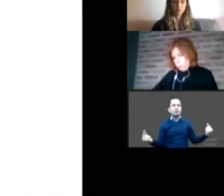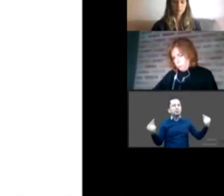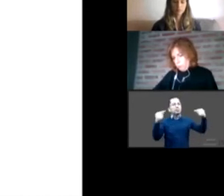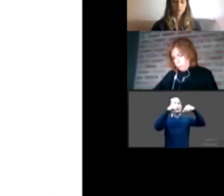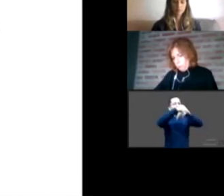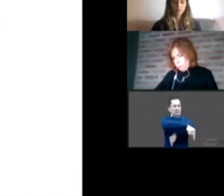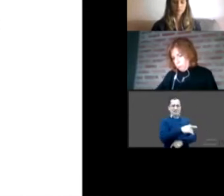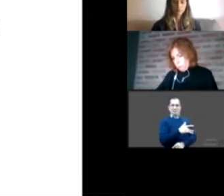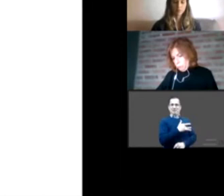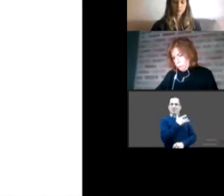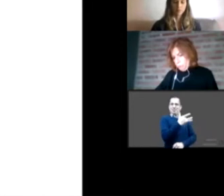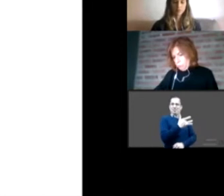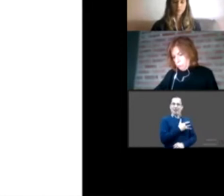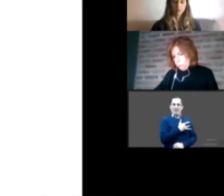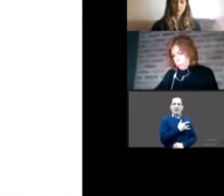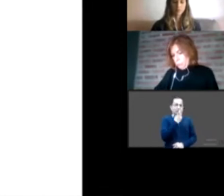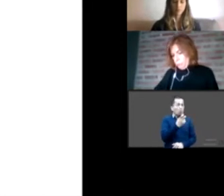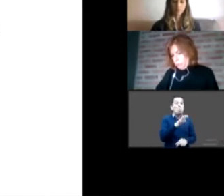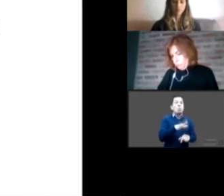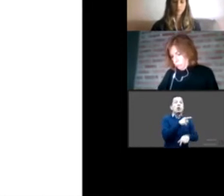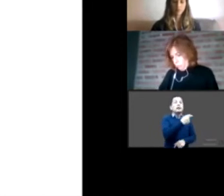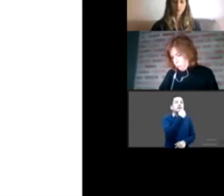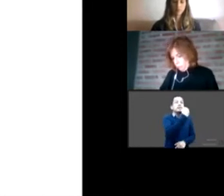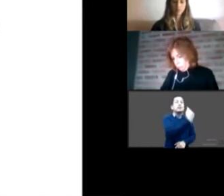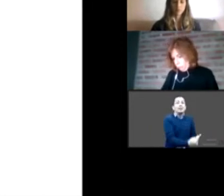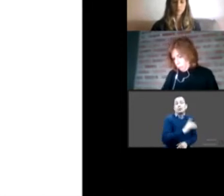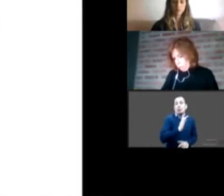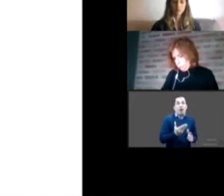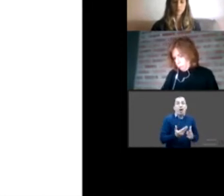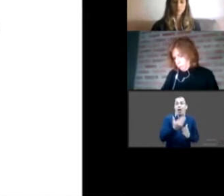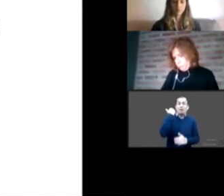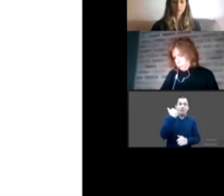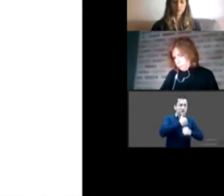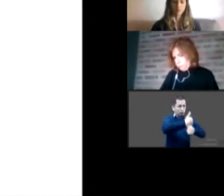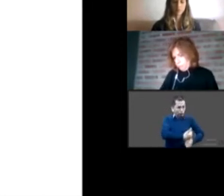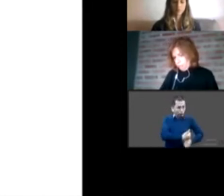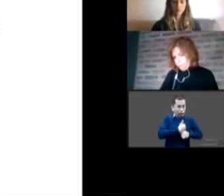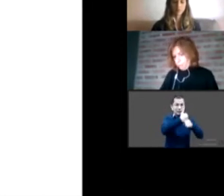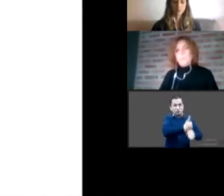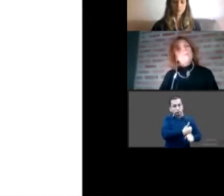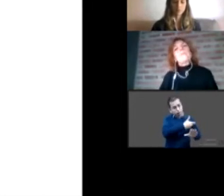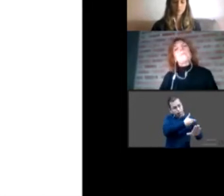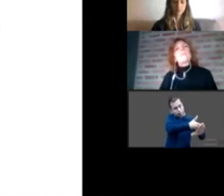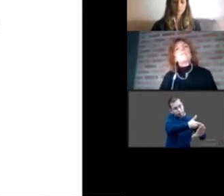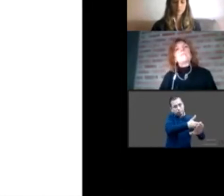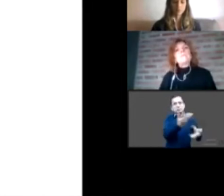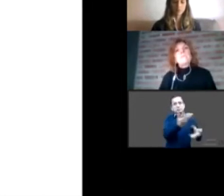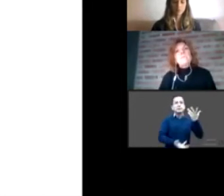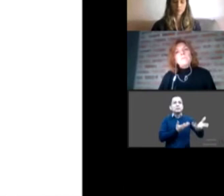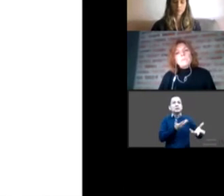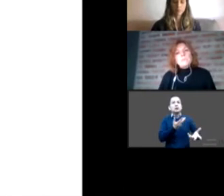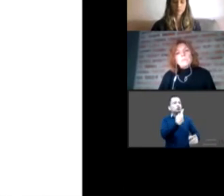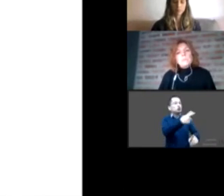razones que no son simples quedó lejos de su familia de origen